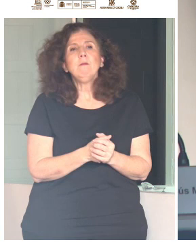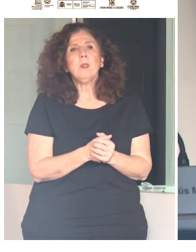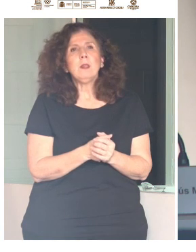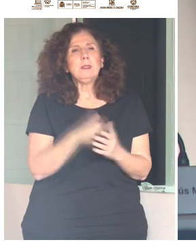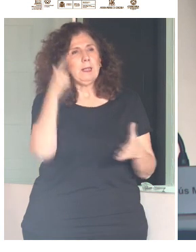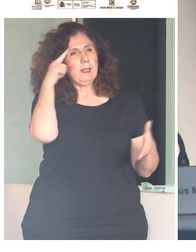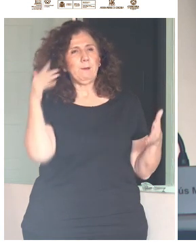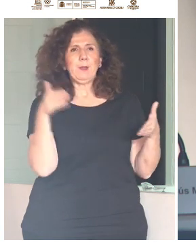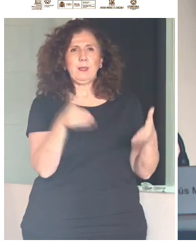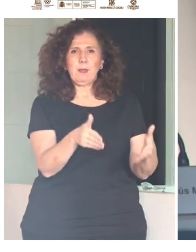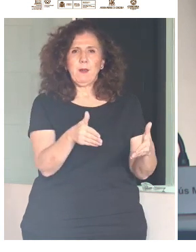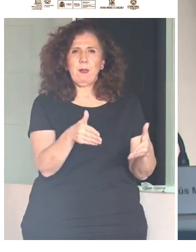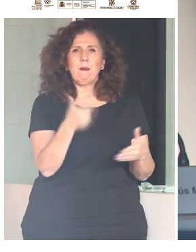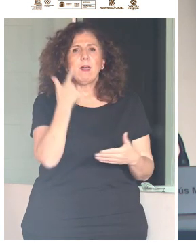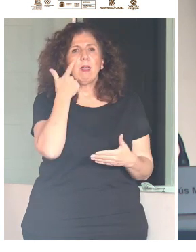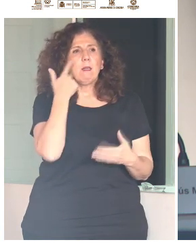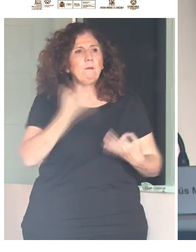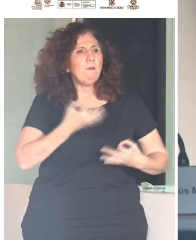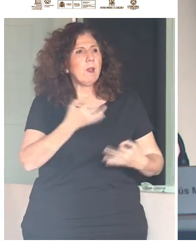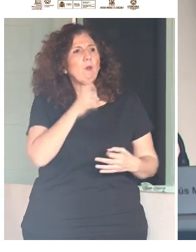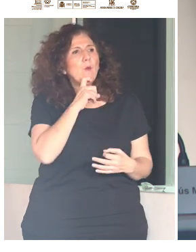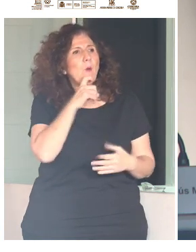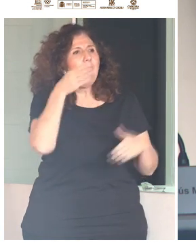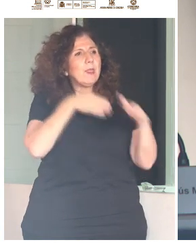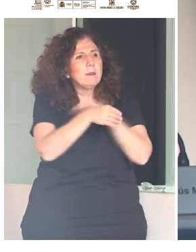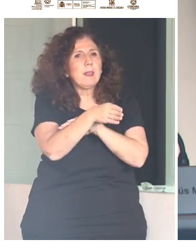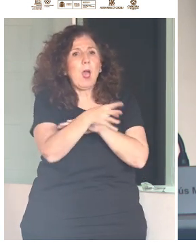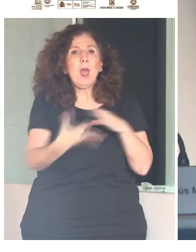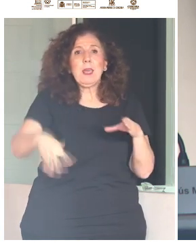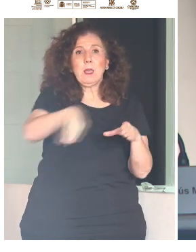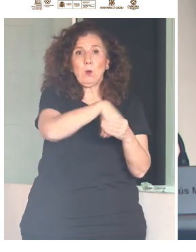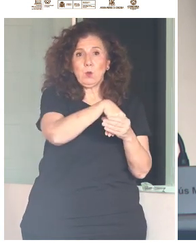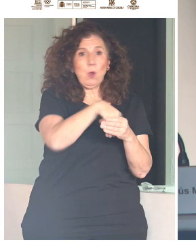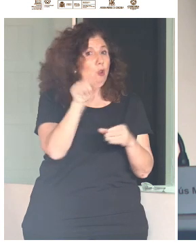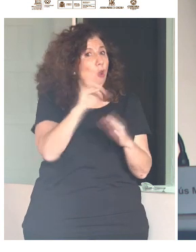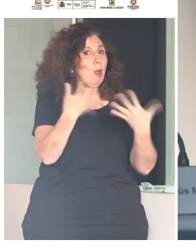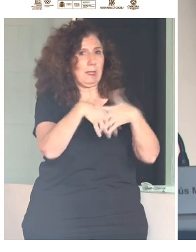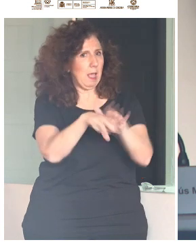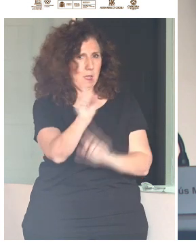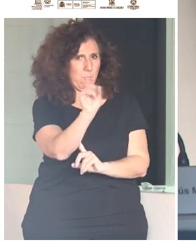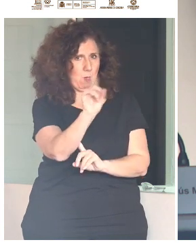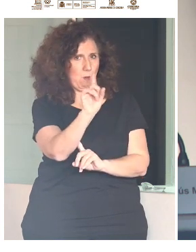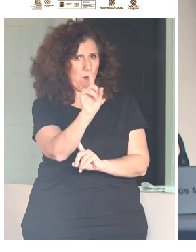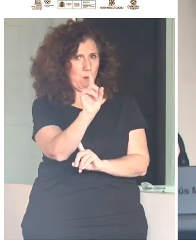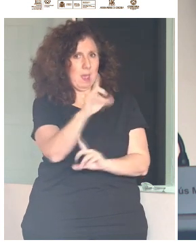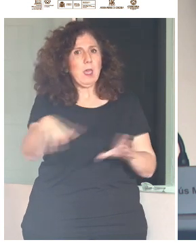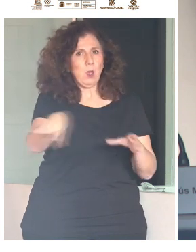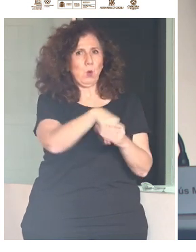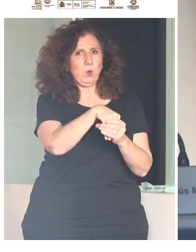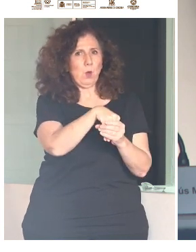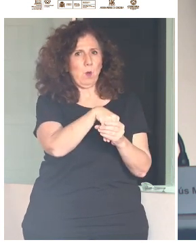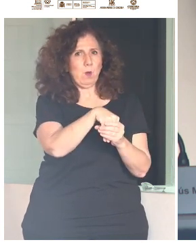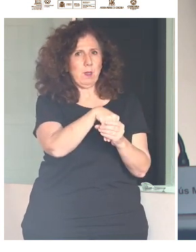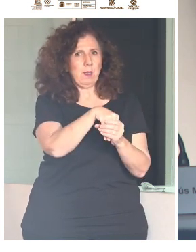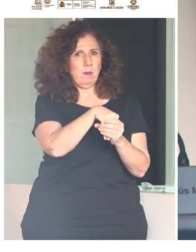ver cómo la accesibilidad y la inclusión, que no la integración, sirven de cemento entre